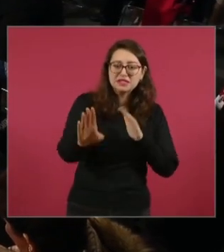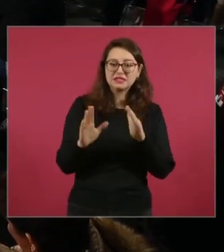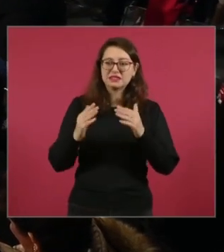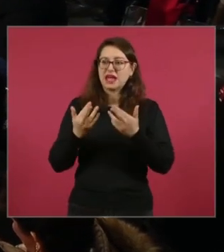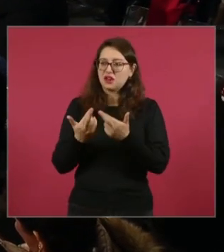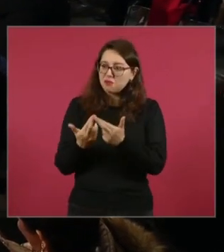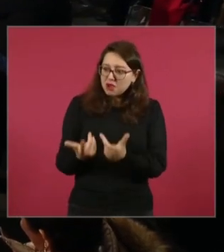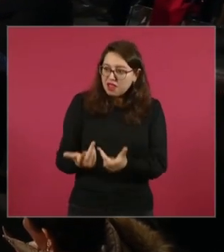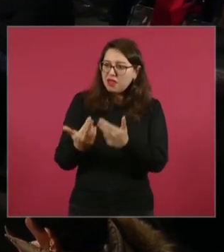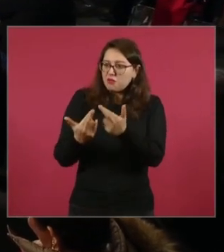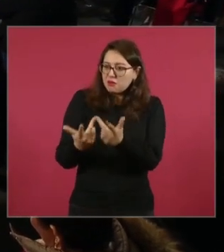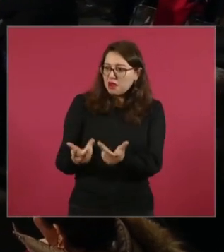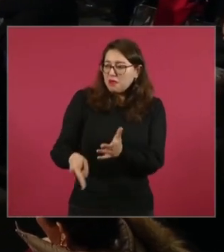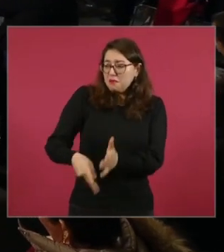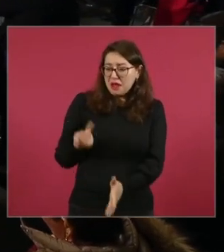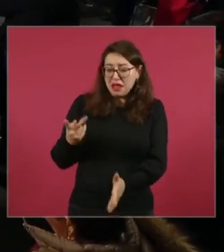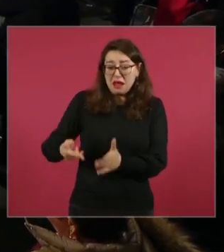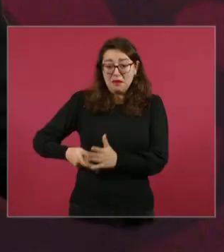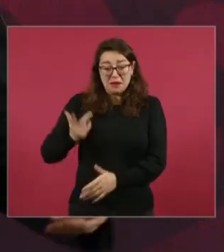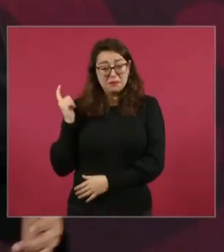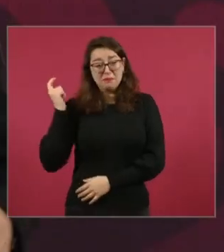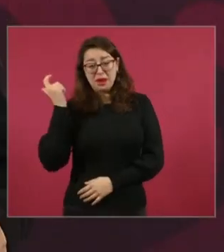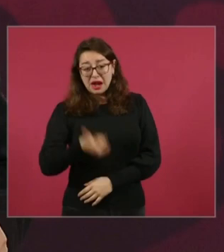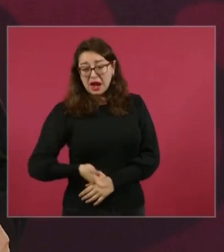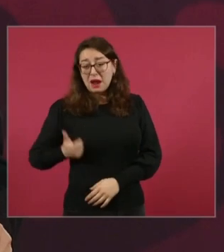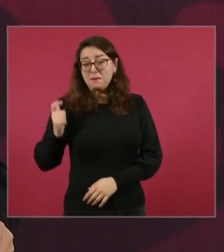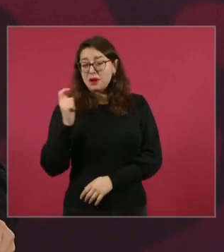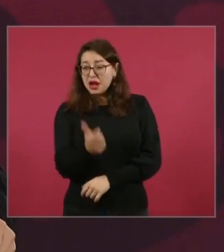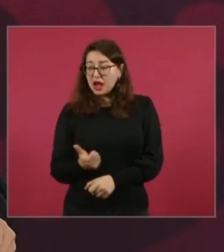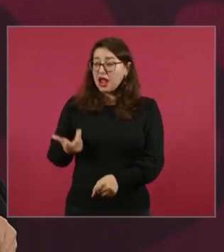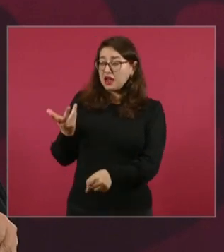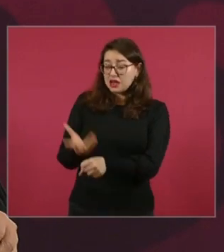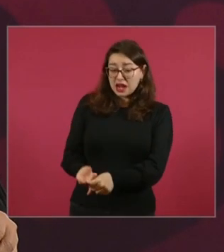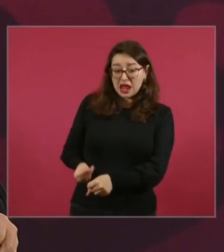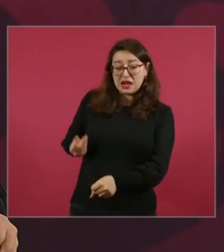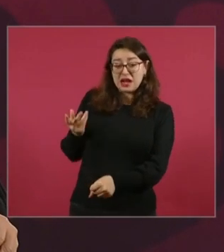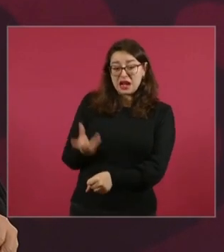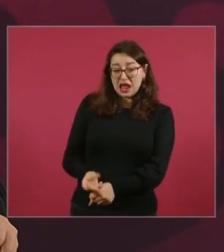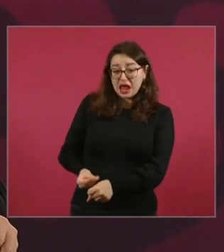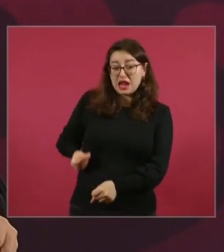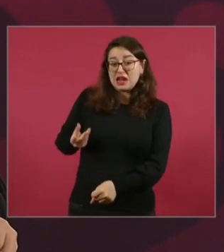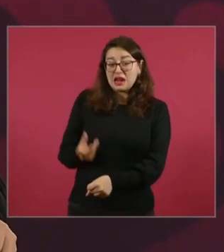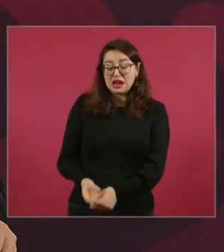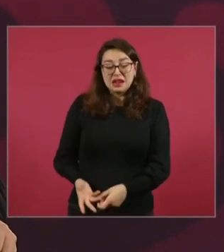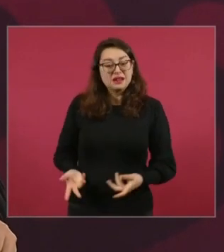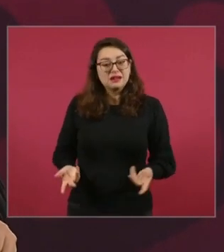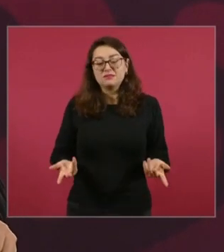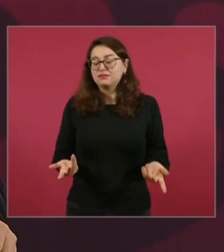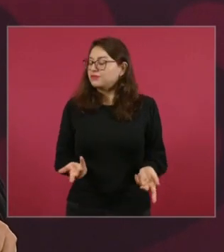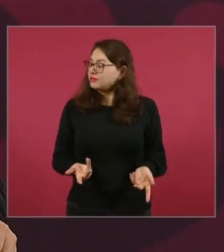quieren quedarse con el terreno del actual aeropuerto